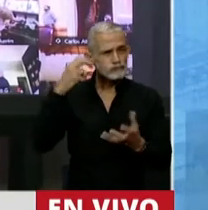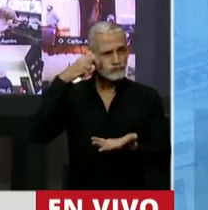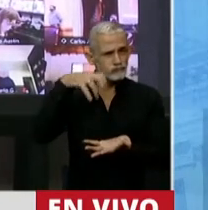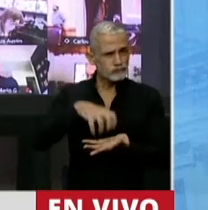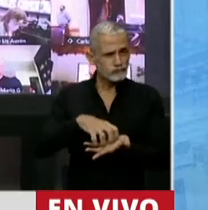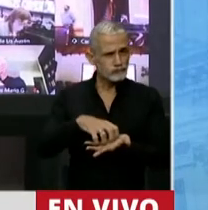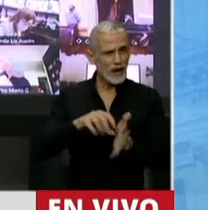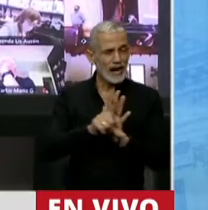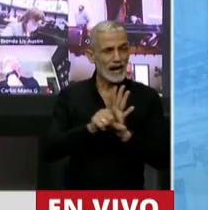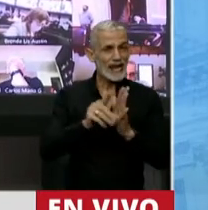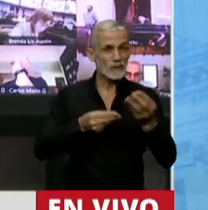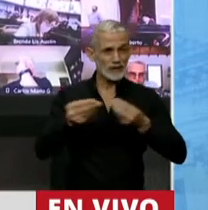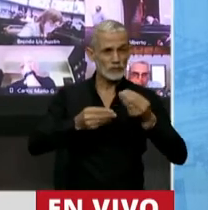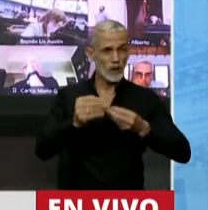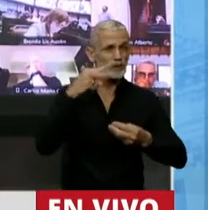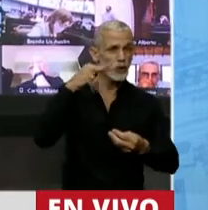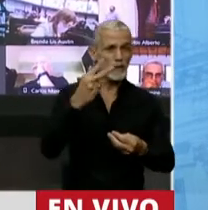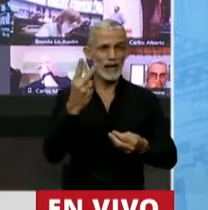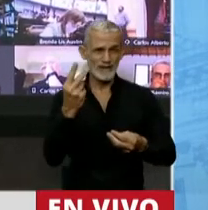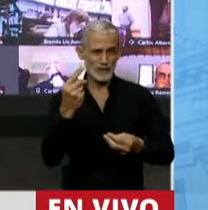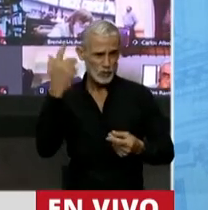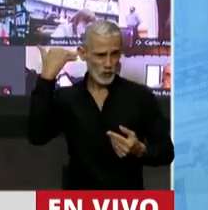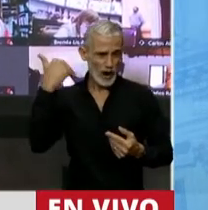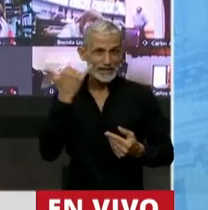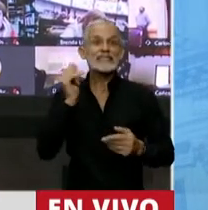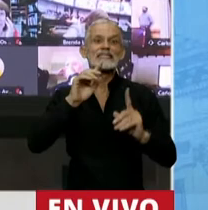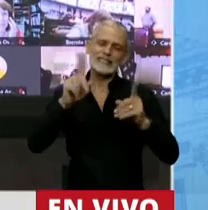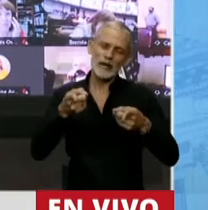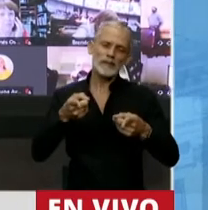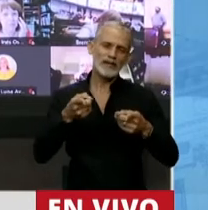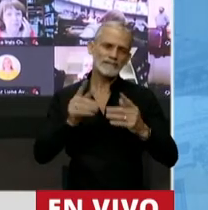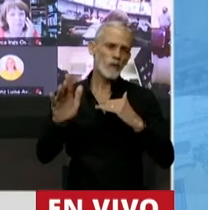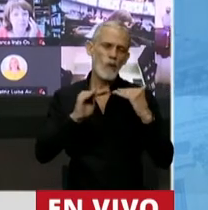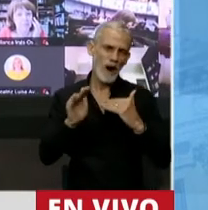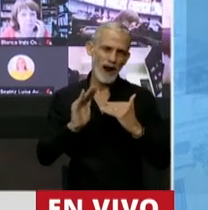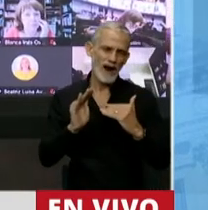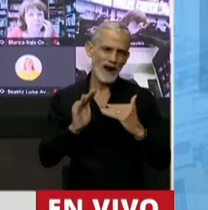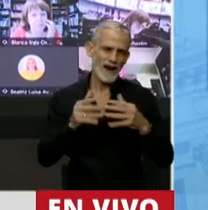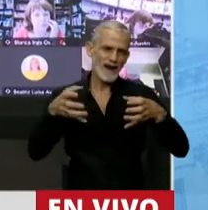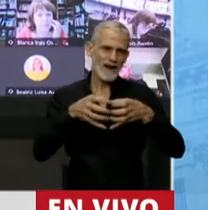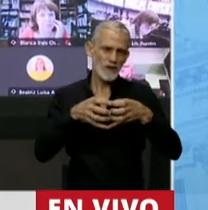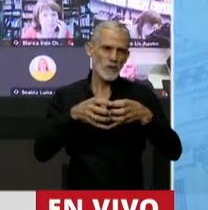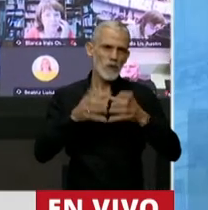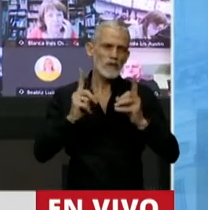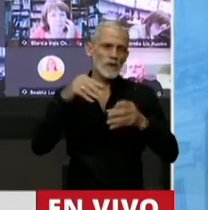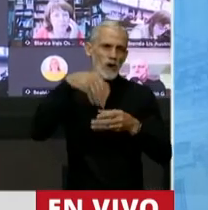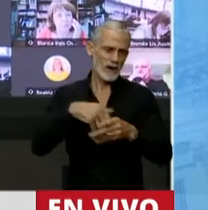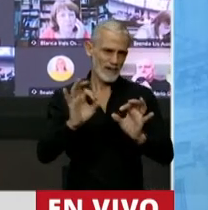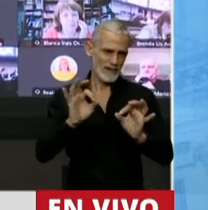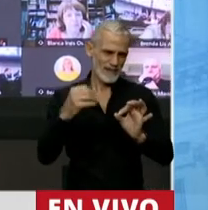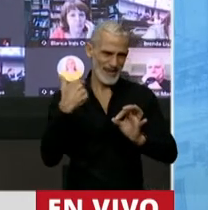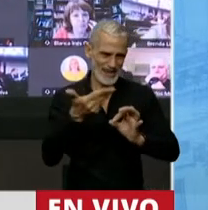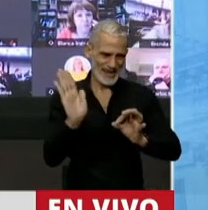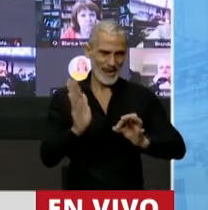esta ley de presupuesto 2021, en su momento también la posición del interbloque fue la abstención en general.